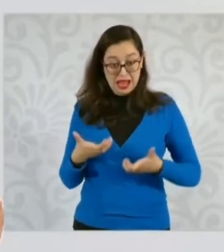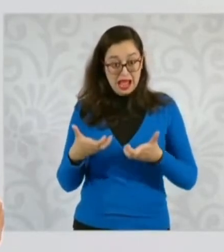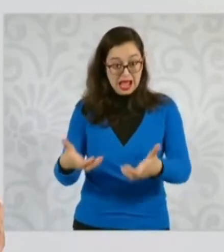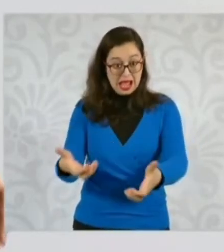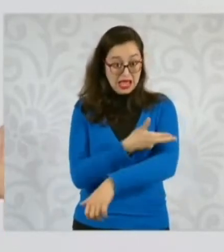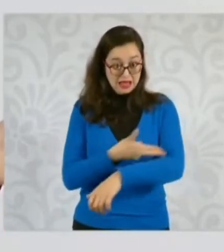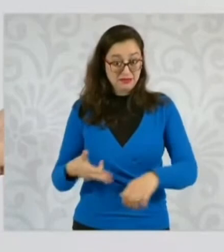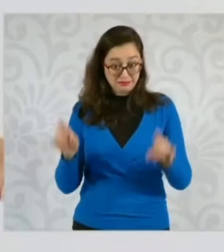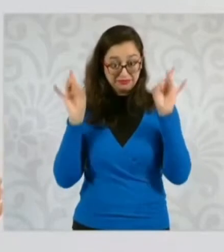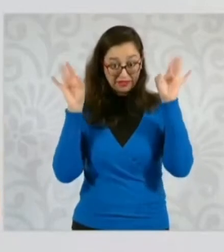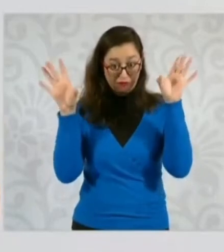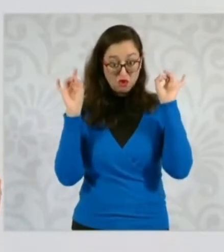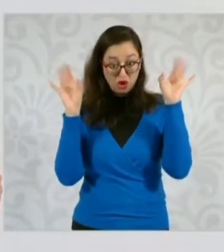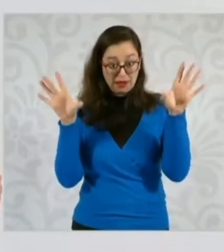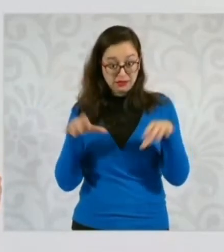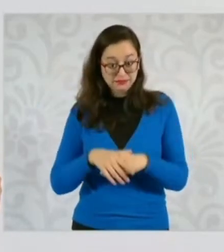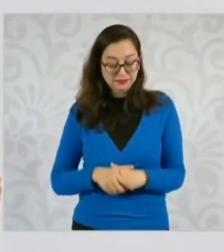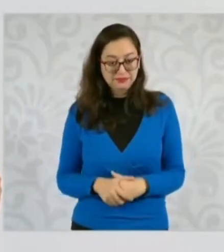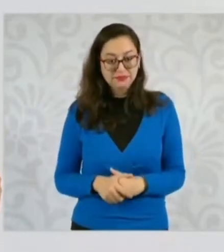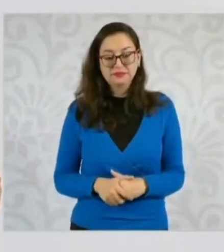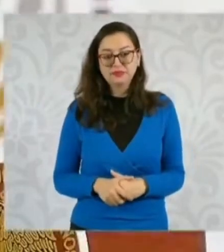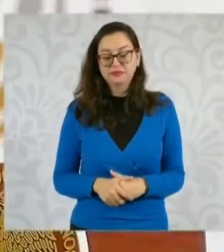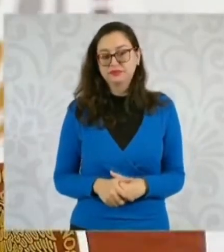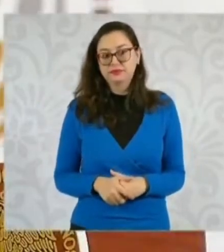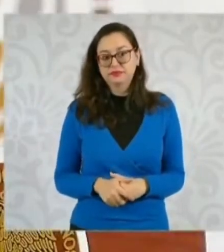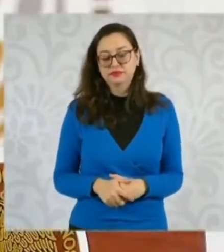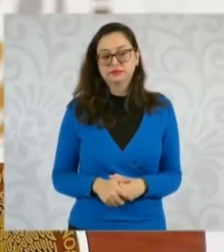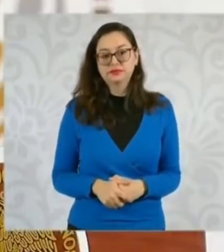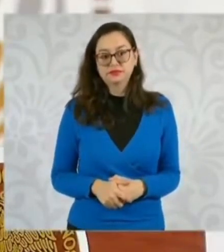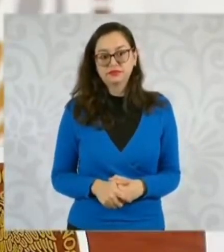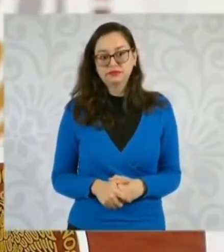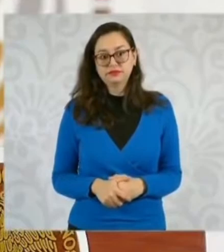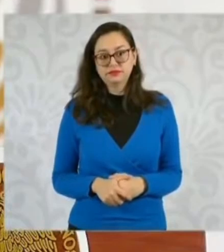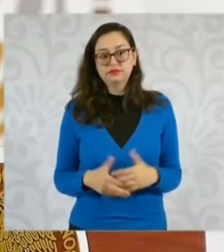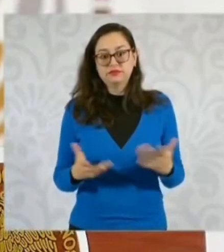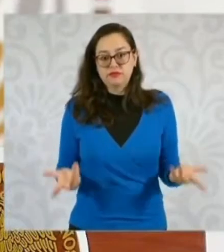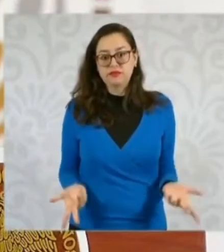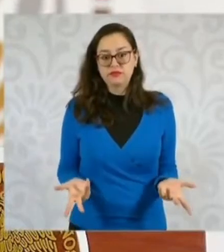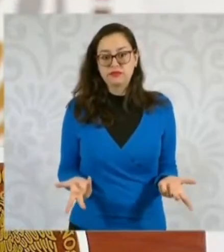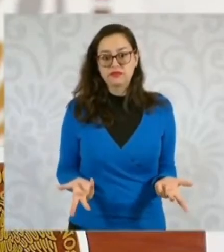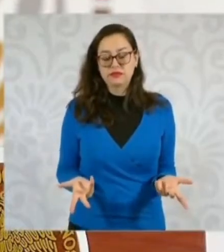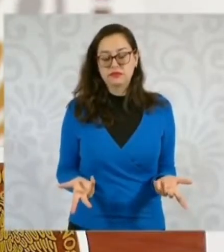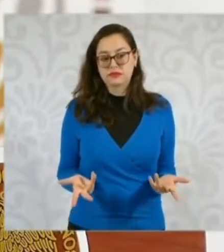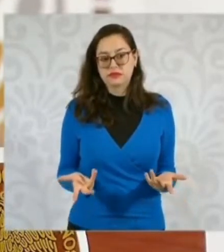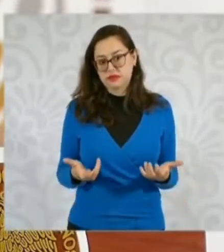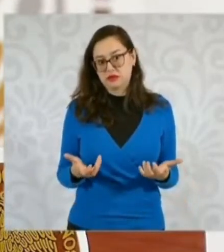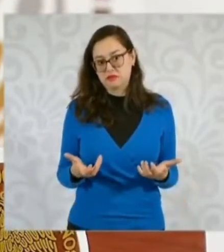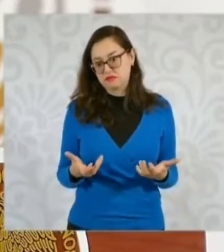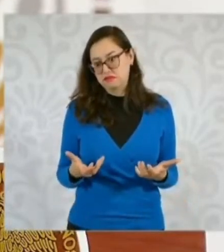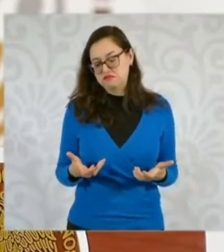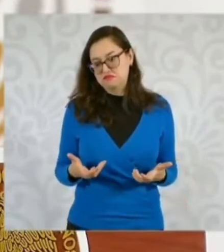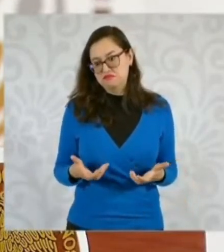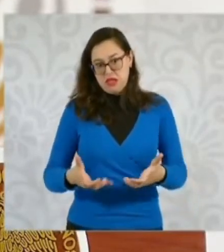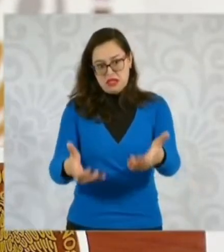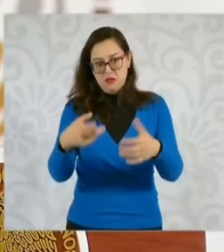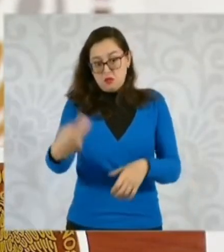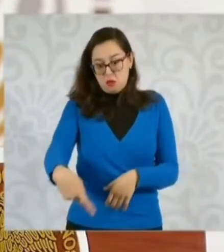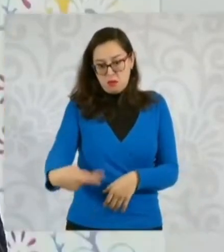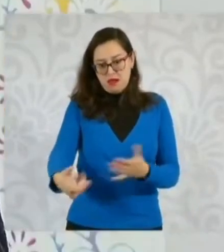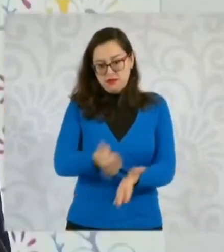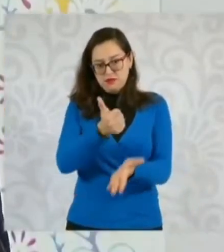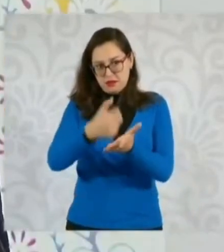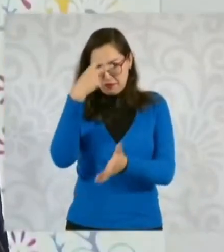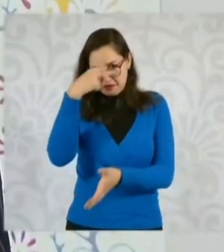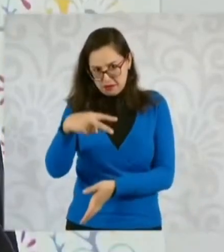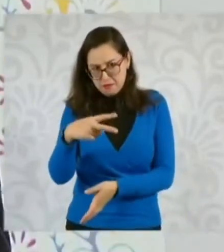que es una avenida no sólo de la Ciudad de México, sino del país completo, porque la capital